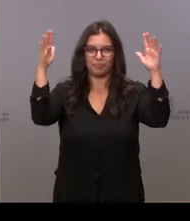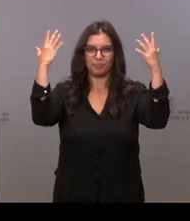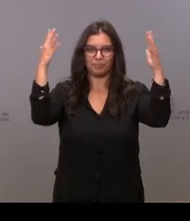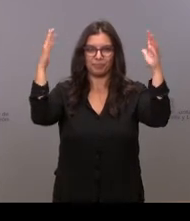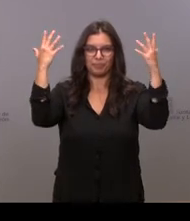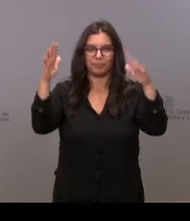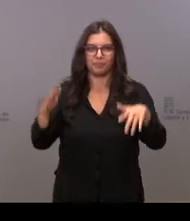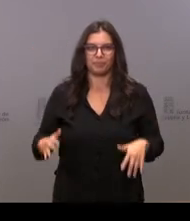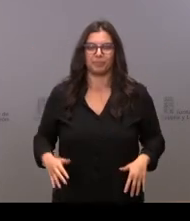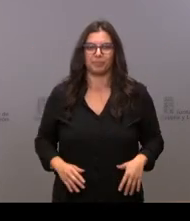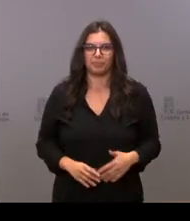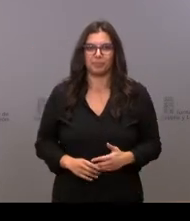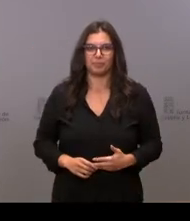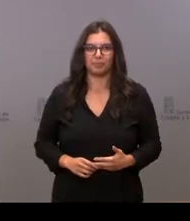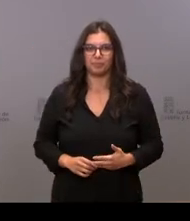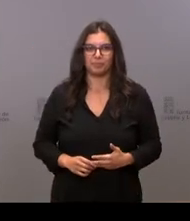Nada, usted, por favor.